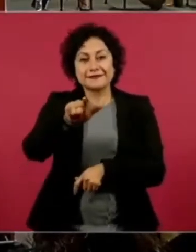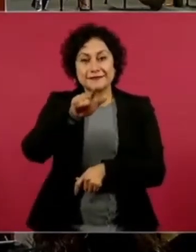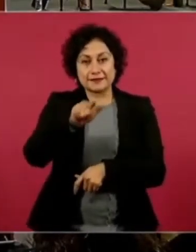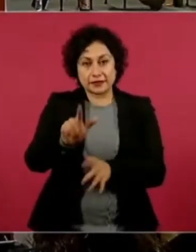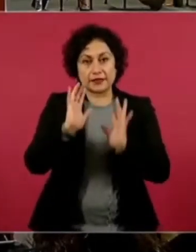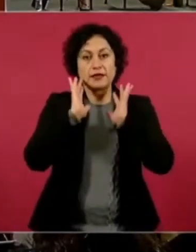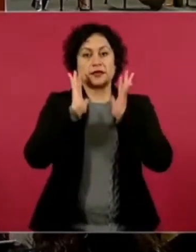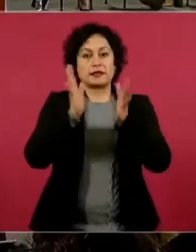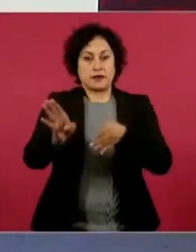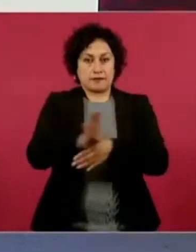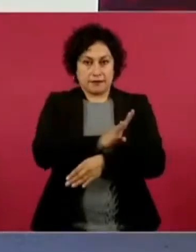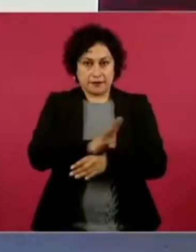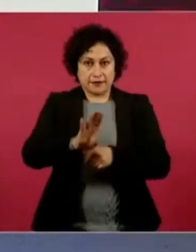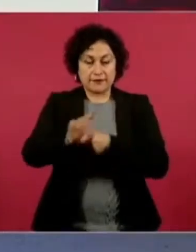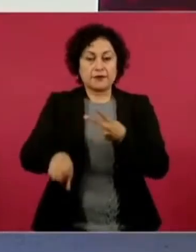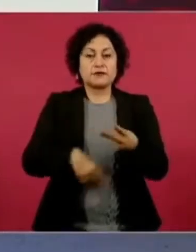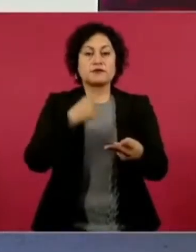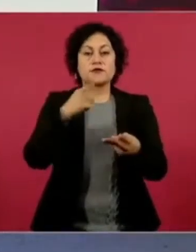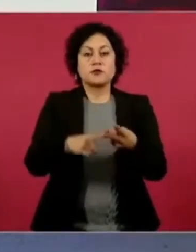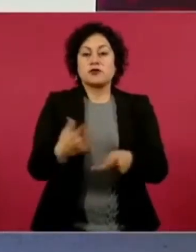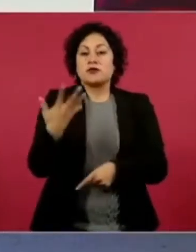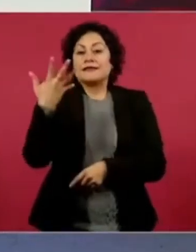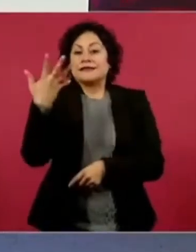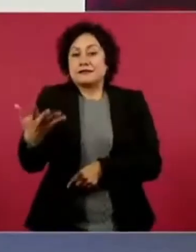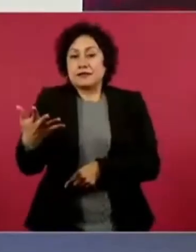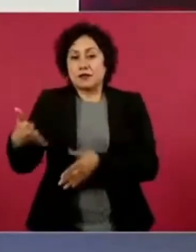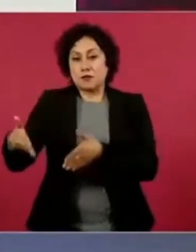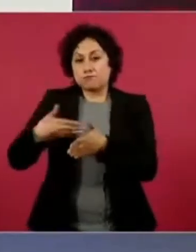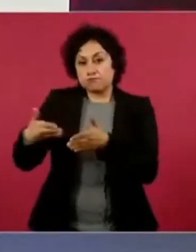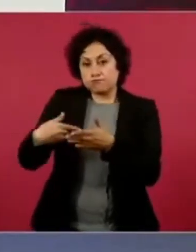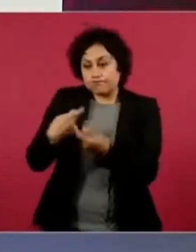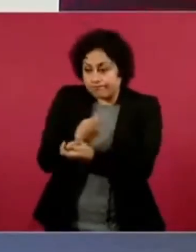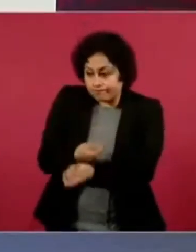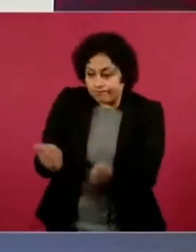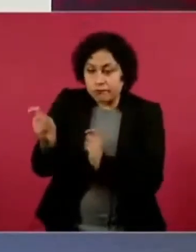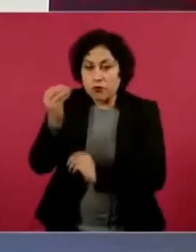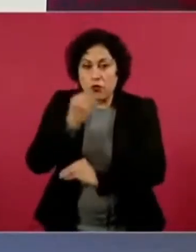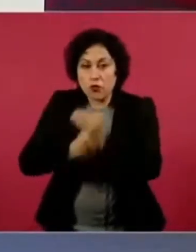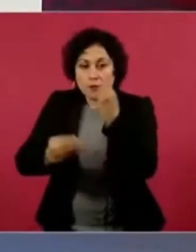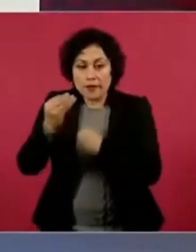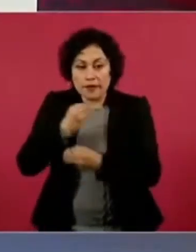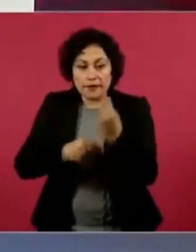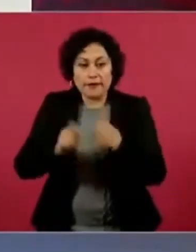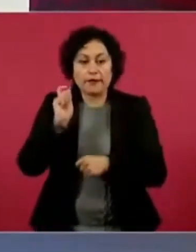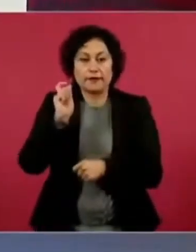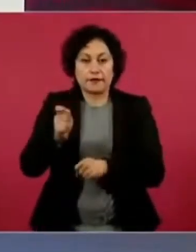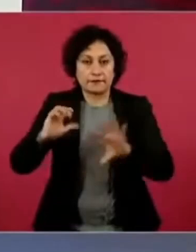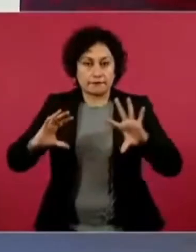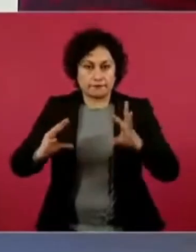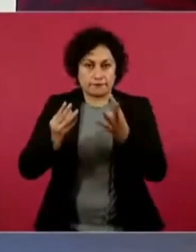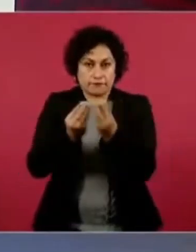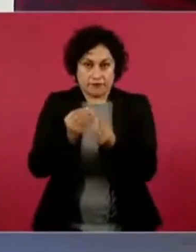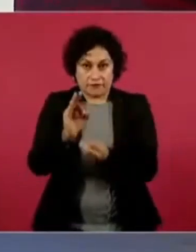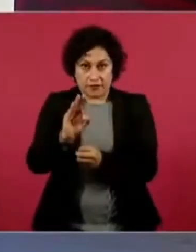cocinas comunitarias, nada más el 3 de diciembre,